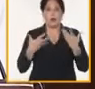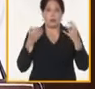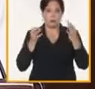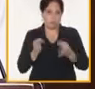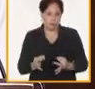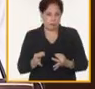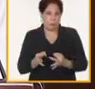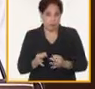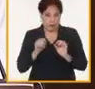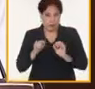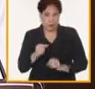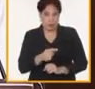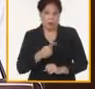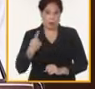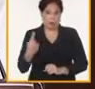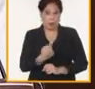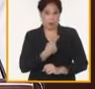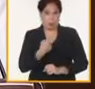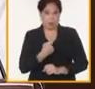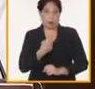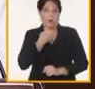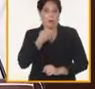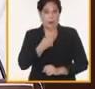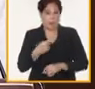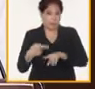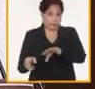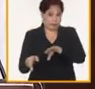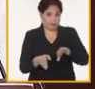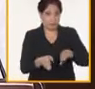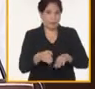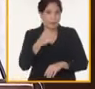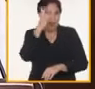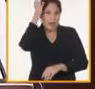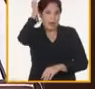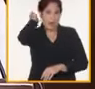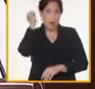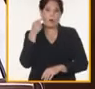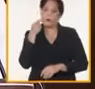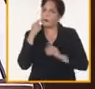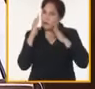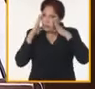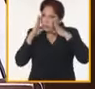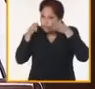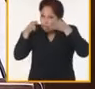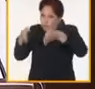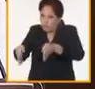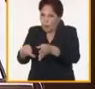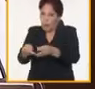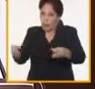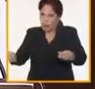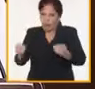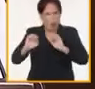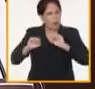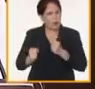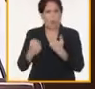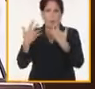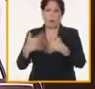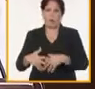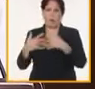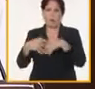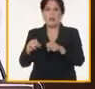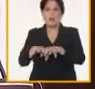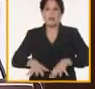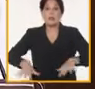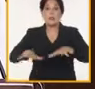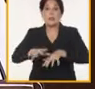Como expresó el General de Ejército, Raúl Castro, hay que virarse para la tierra, hay que hacerla producir. En medio de la